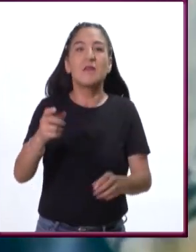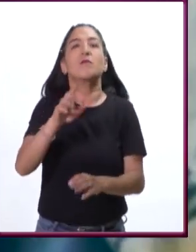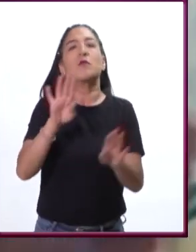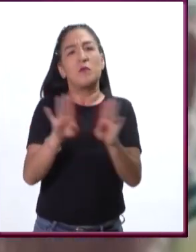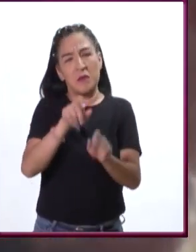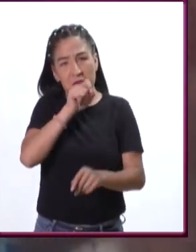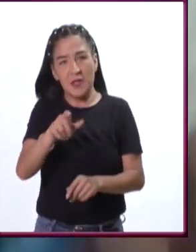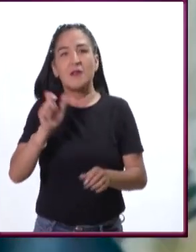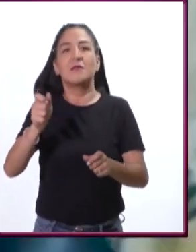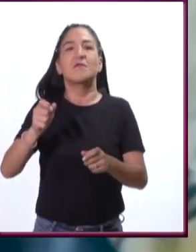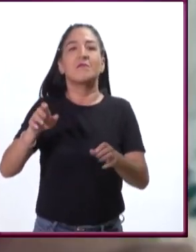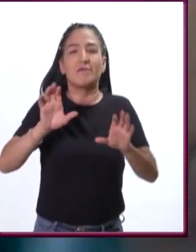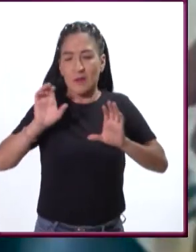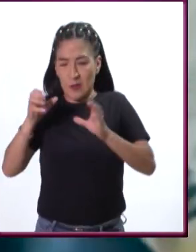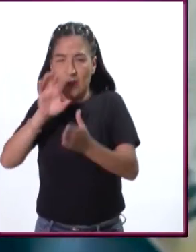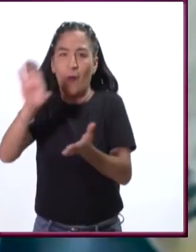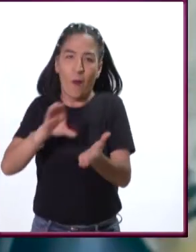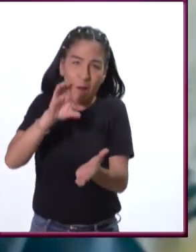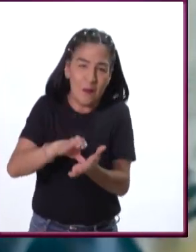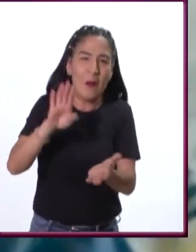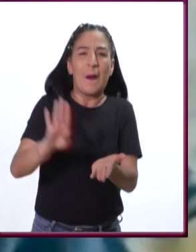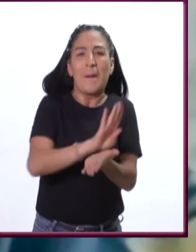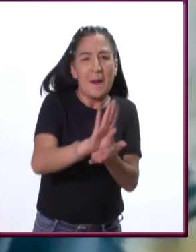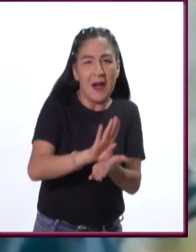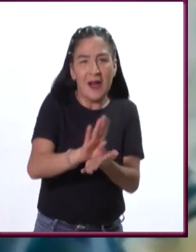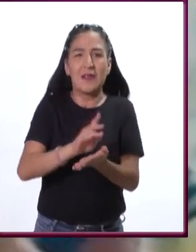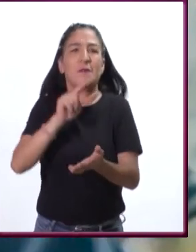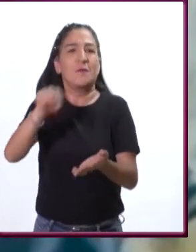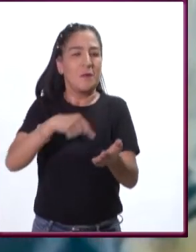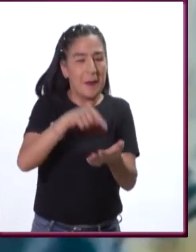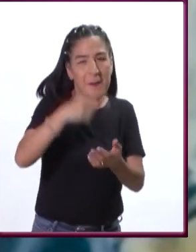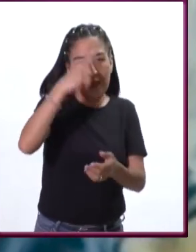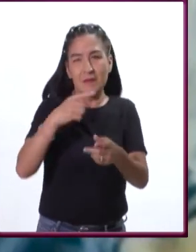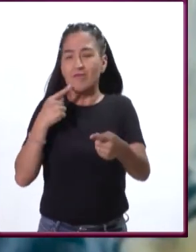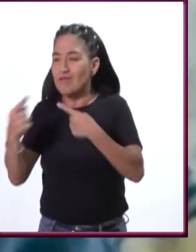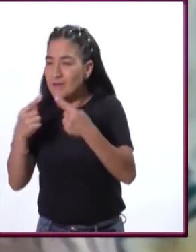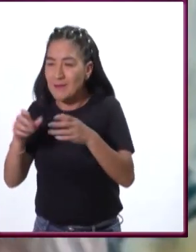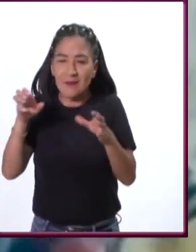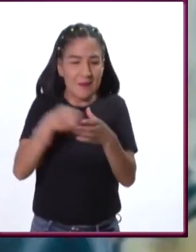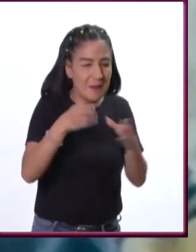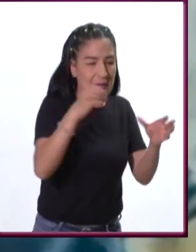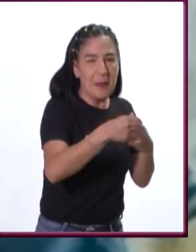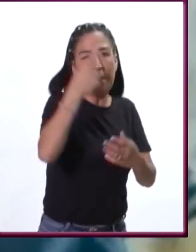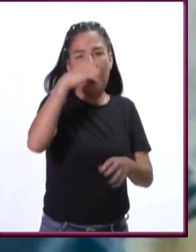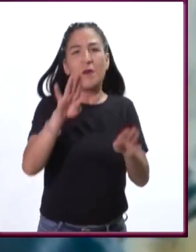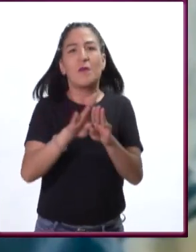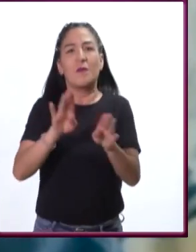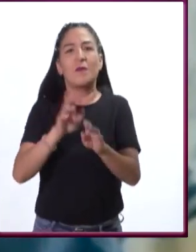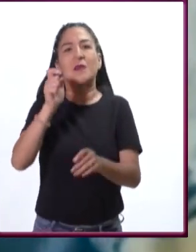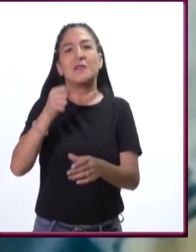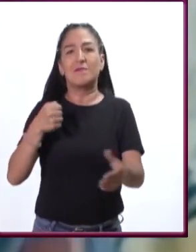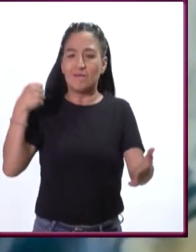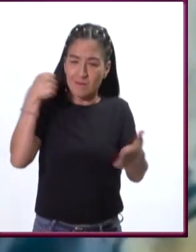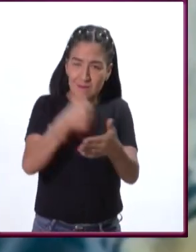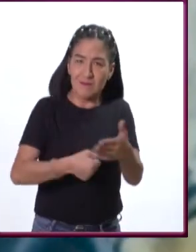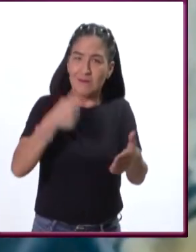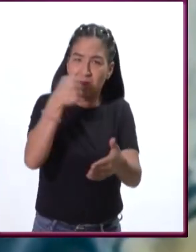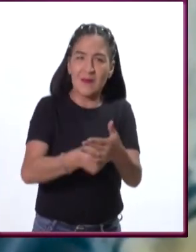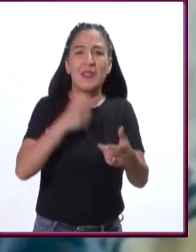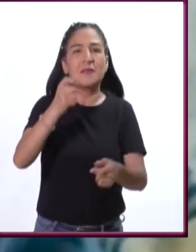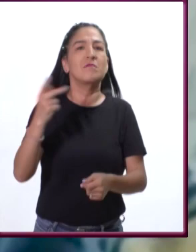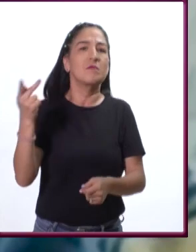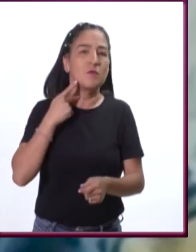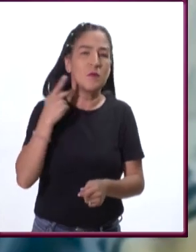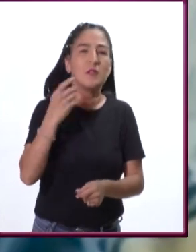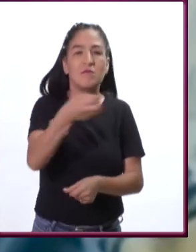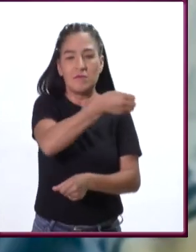organizarnos en nuestras colonias, en nuestros trabajos, para exigir políticas públicas y el cumplimiento de